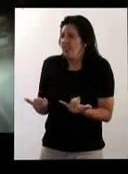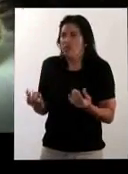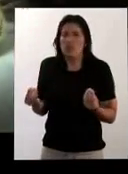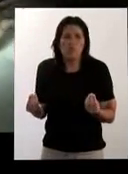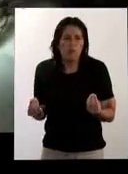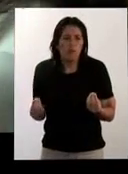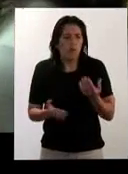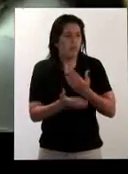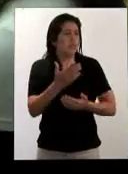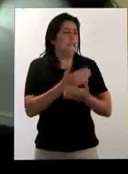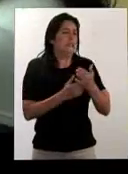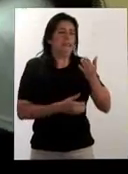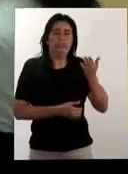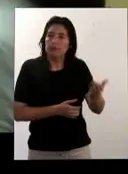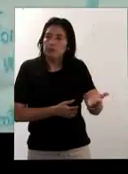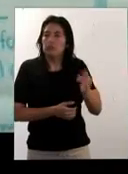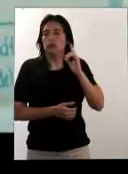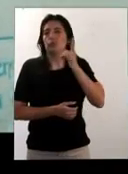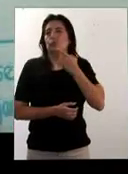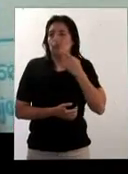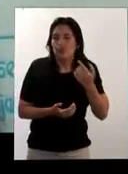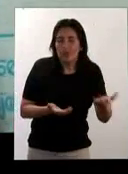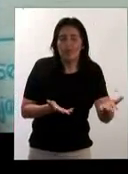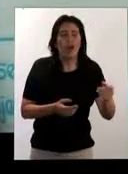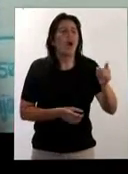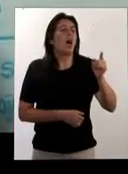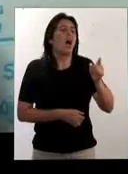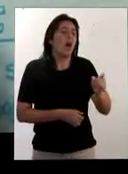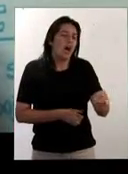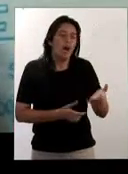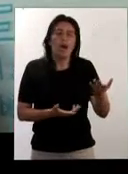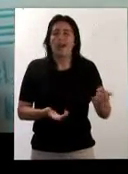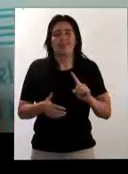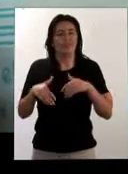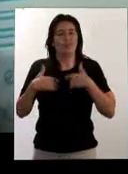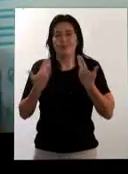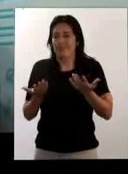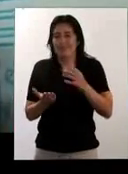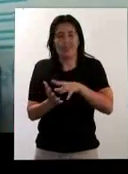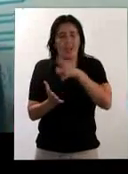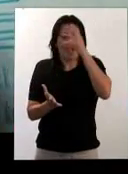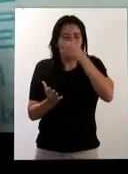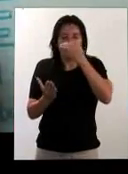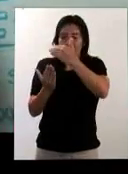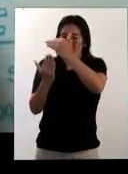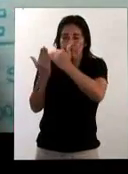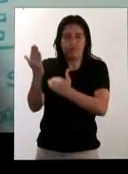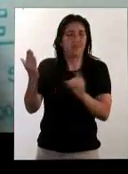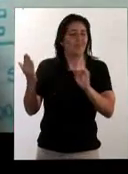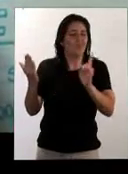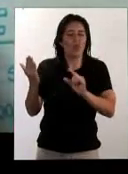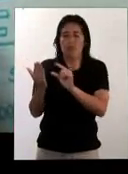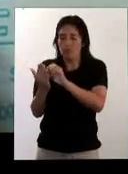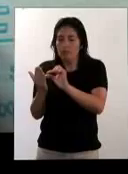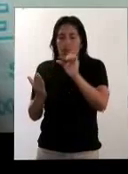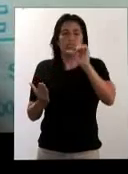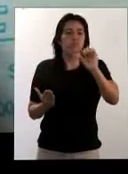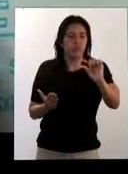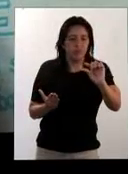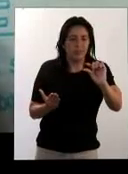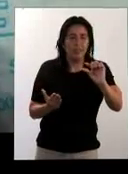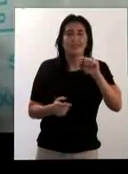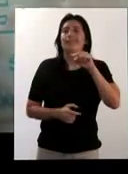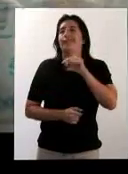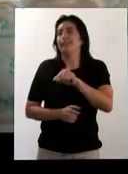en el país cómo es? Discapacitados, sordos, discapacitados, ok, no van a aprender todo, bájales el nivel,